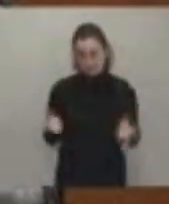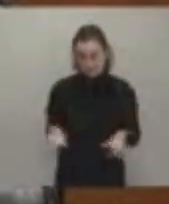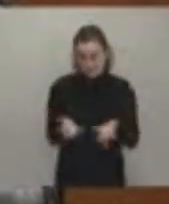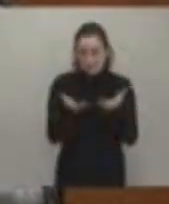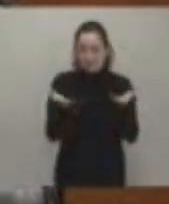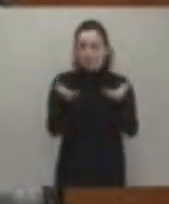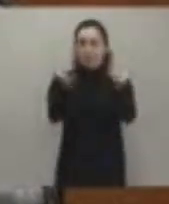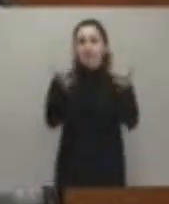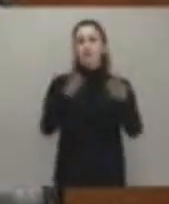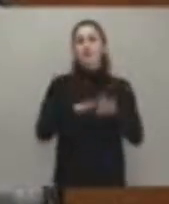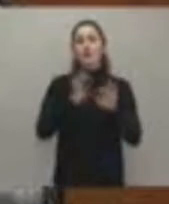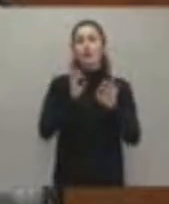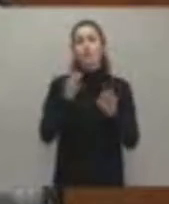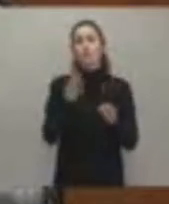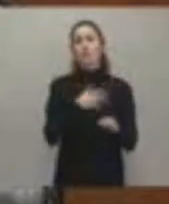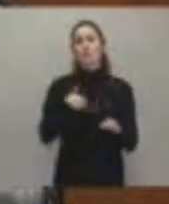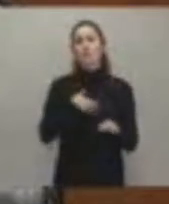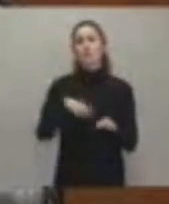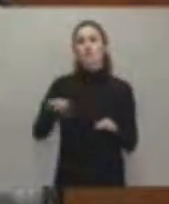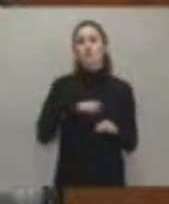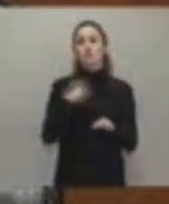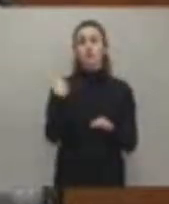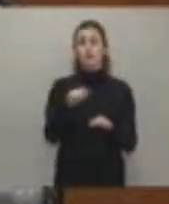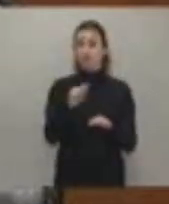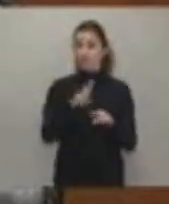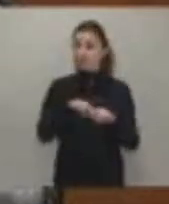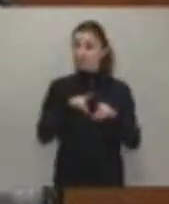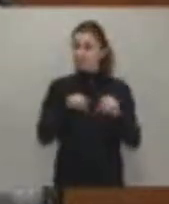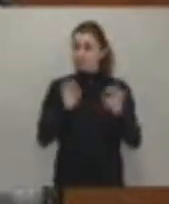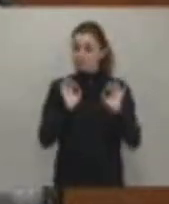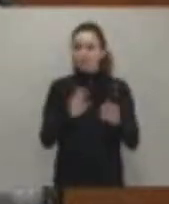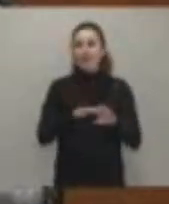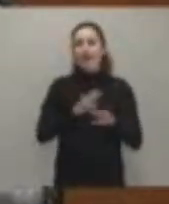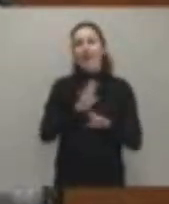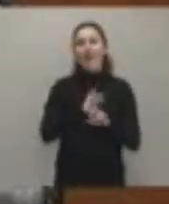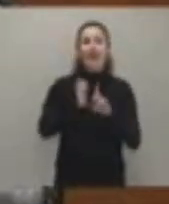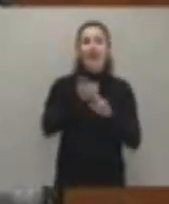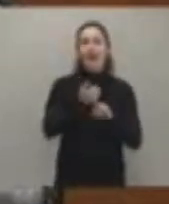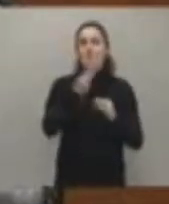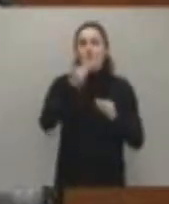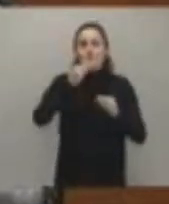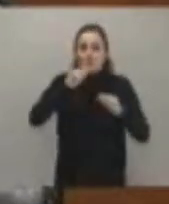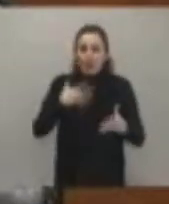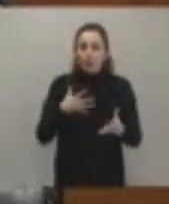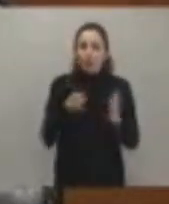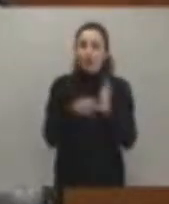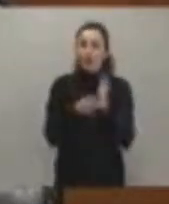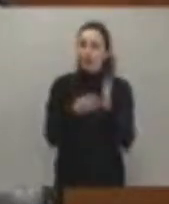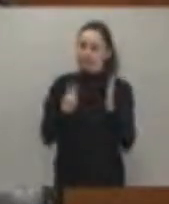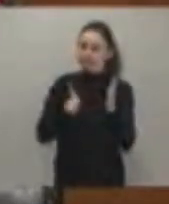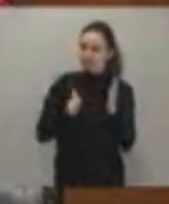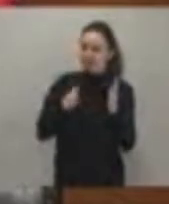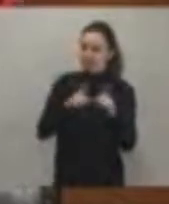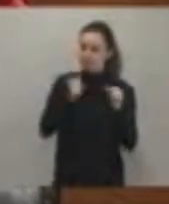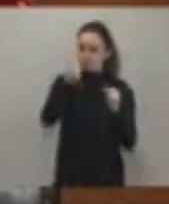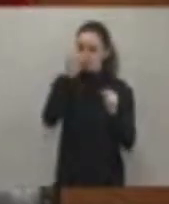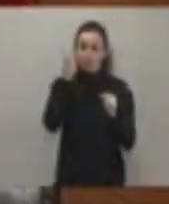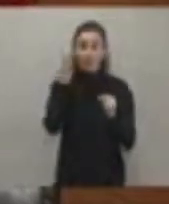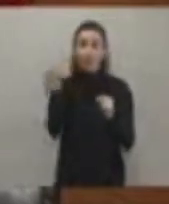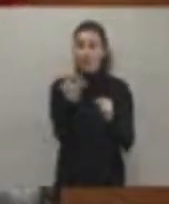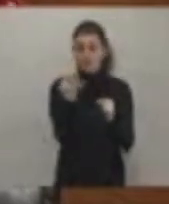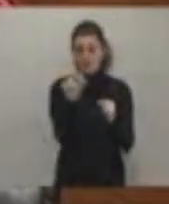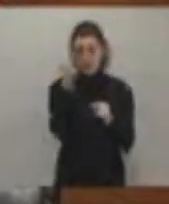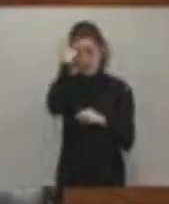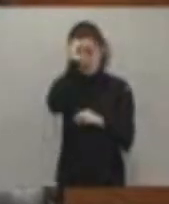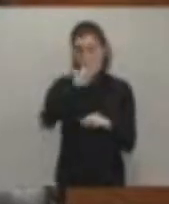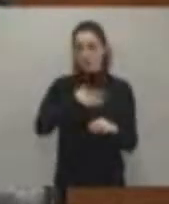presidente del Gobierno de Asturias para buscar que los asturianos vivan mejor, que debe ser siempre, o al menos yo así lo